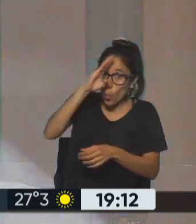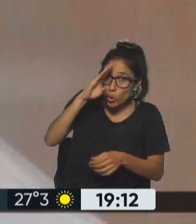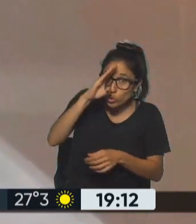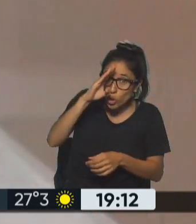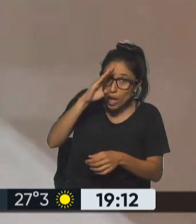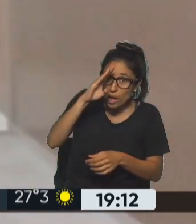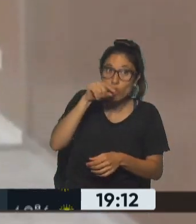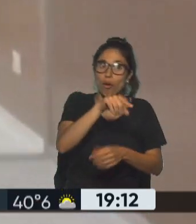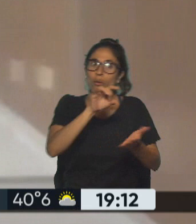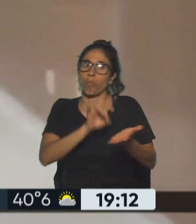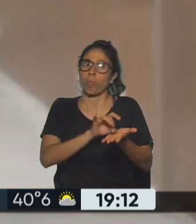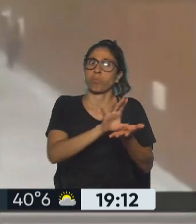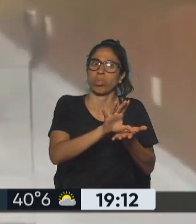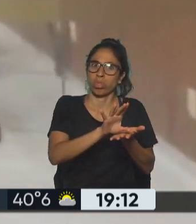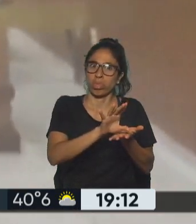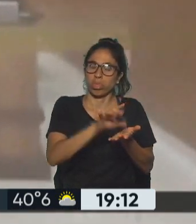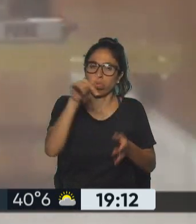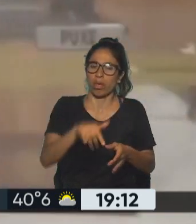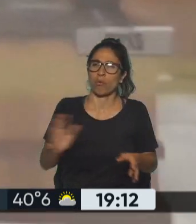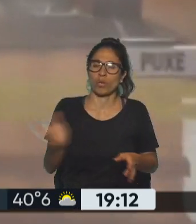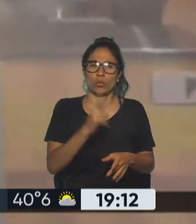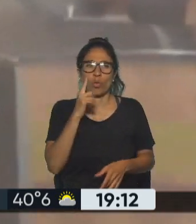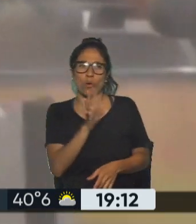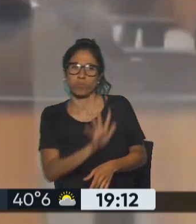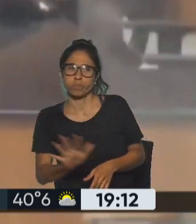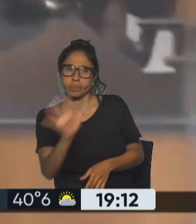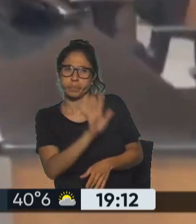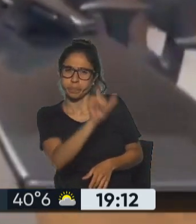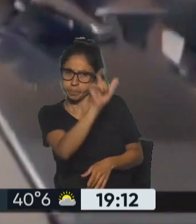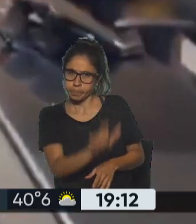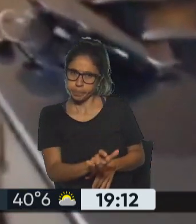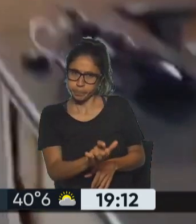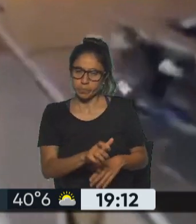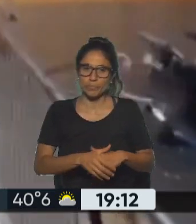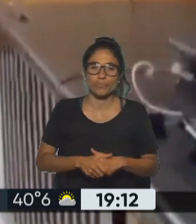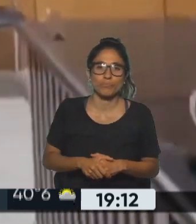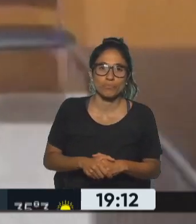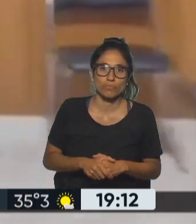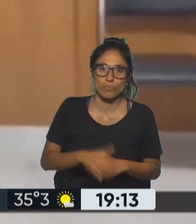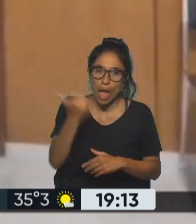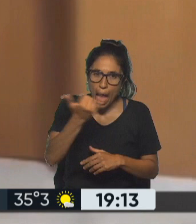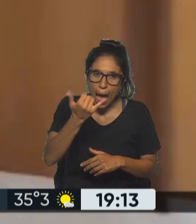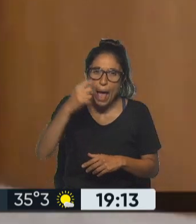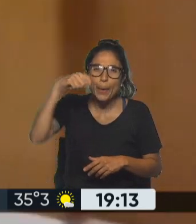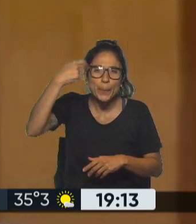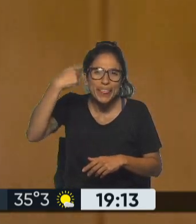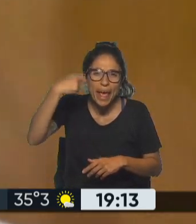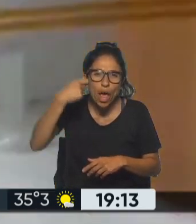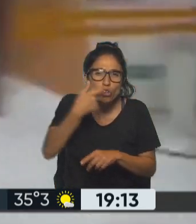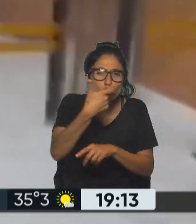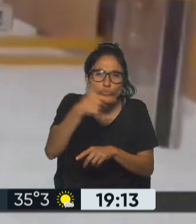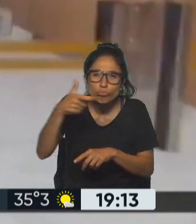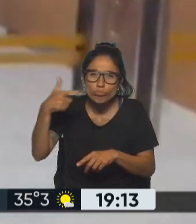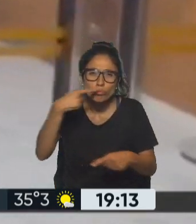señalado porque bueno, es llamativo que hayan podido ingresar de esta manera de hecho ya hay algunos videos que circulan como